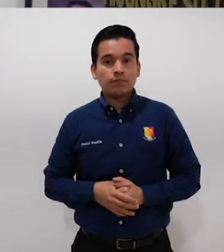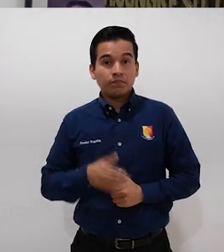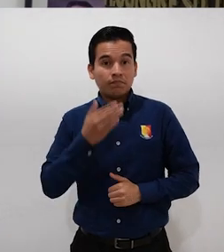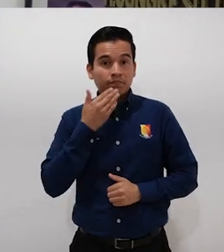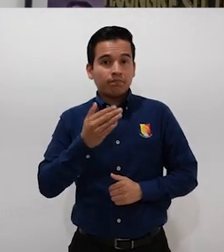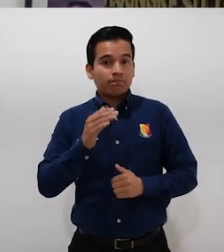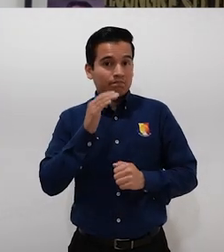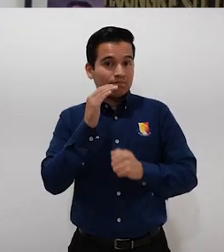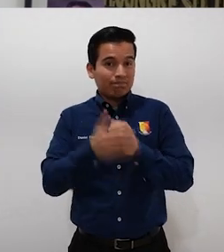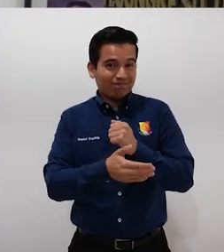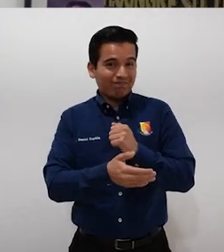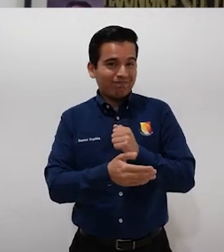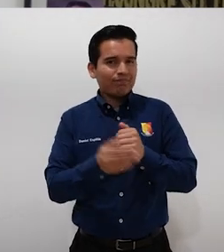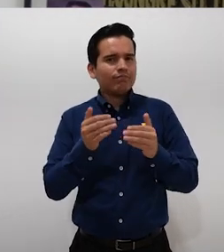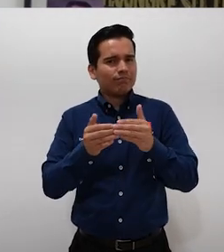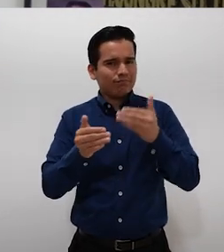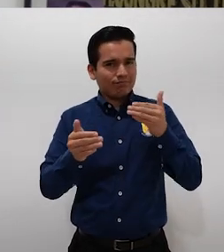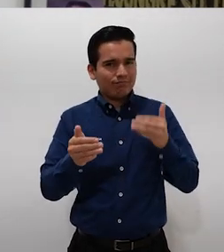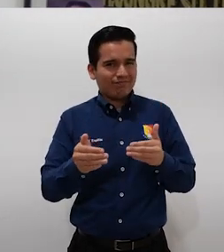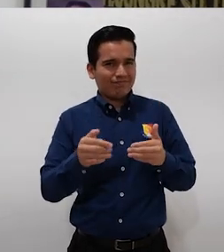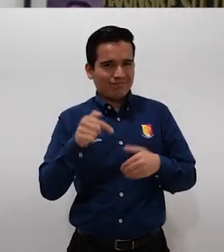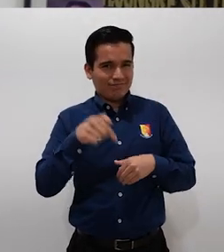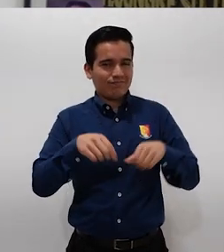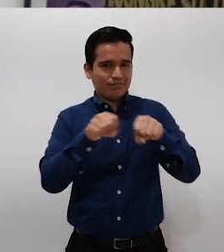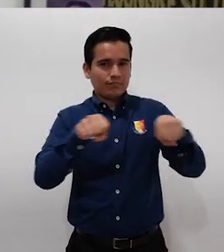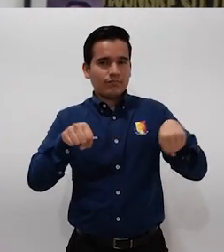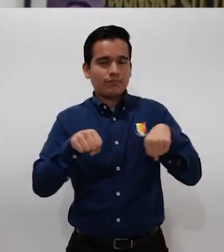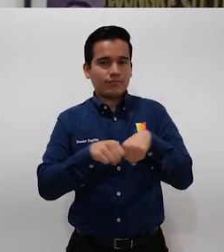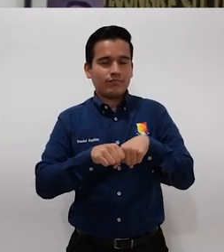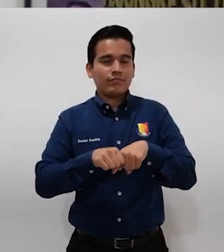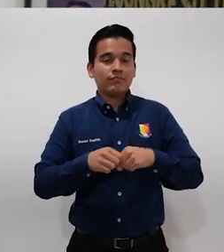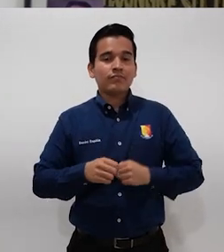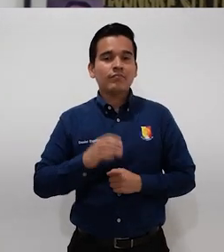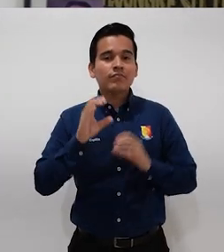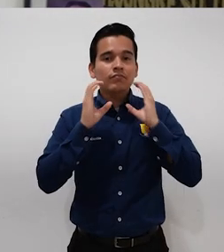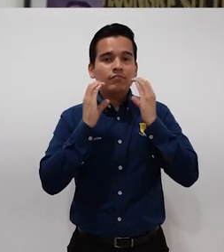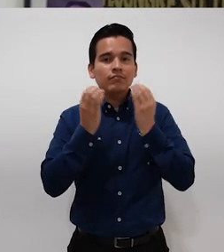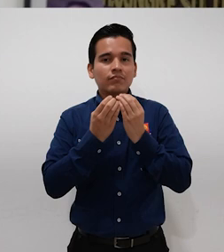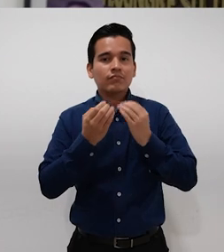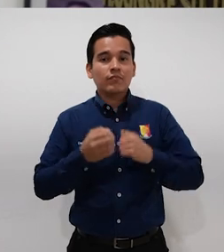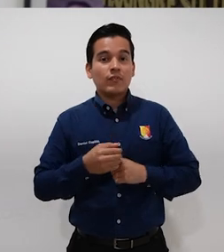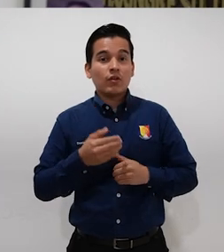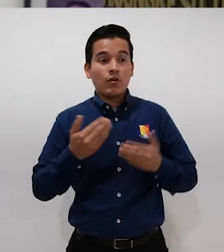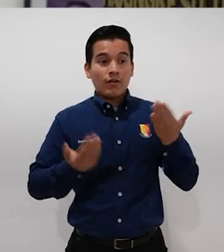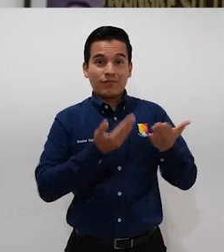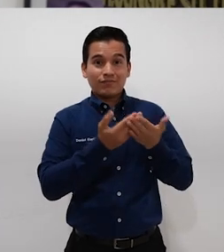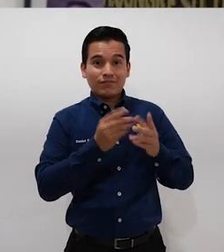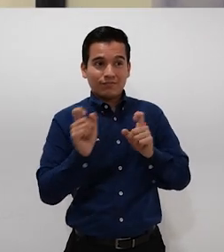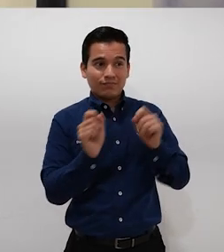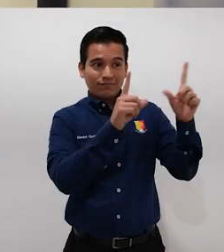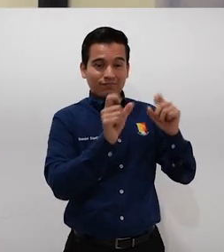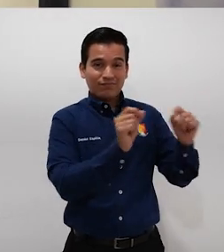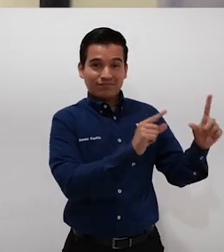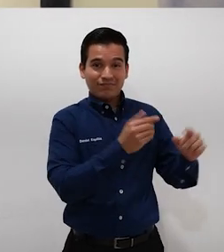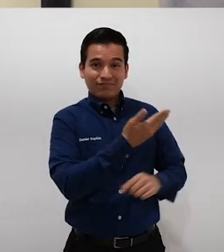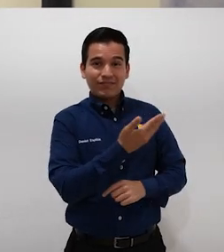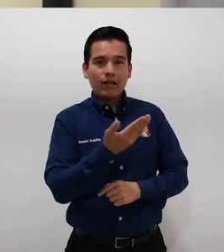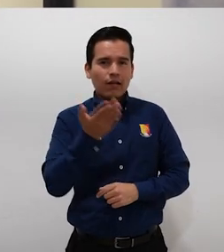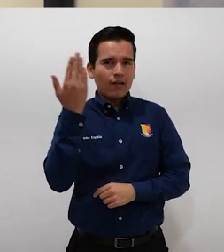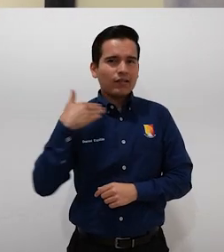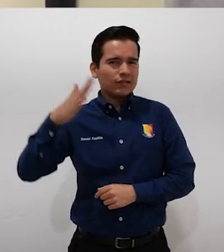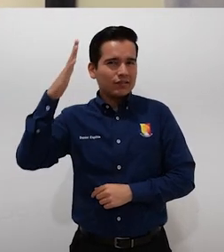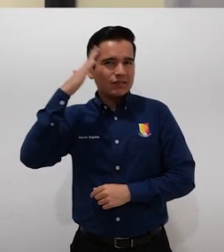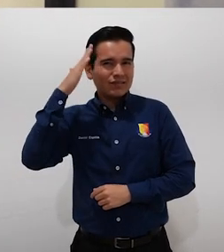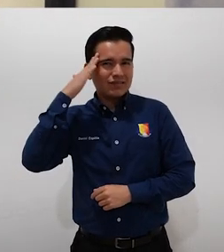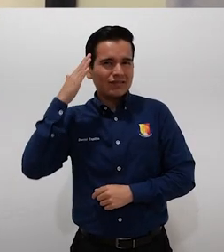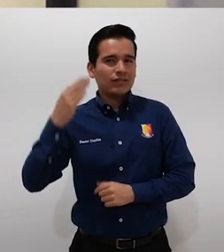concluir este recorrido, en esta sala de comisiones del Congreso de Baja California Sur, les presento la Galería de Líderes del Poder Legislativo.